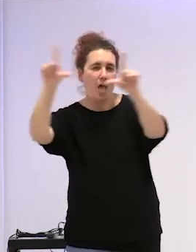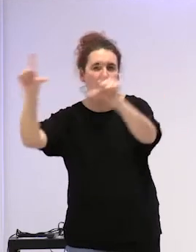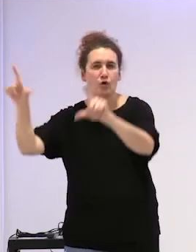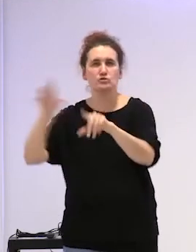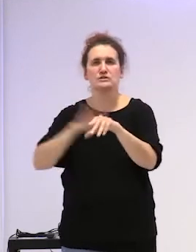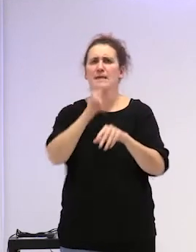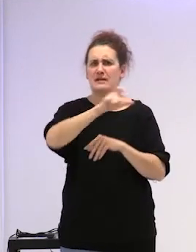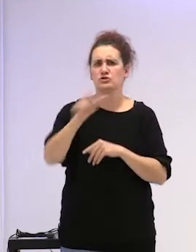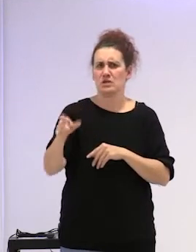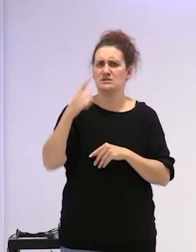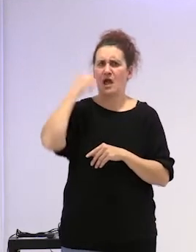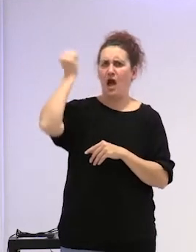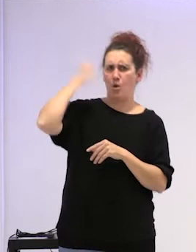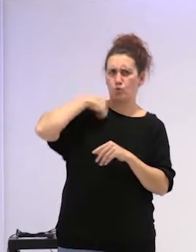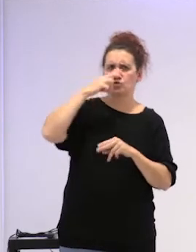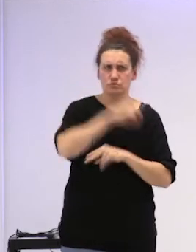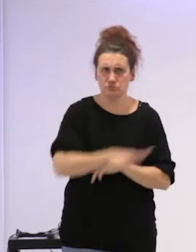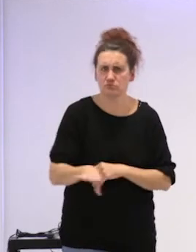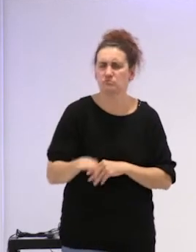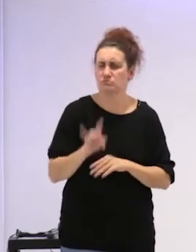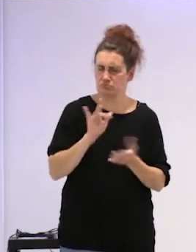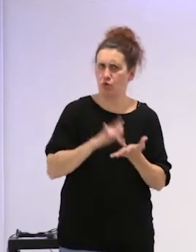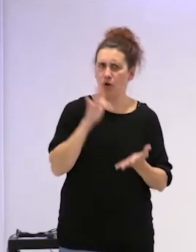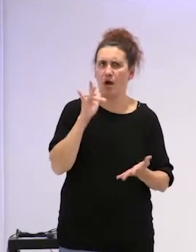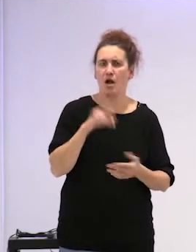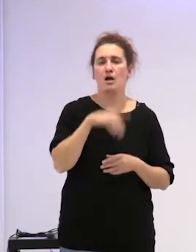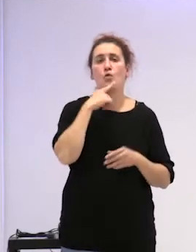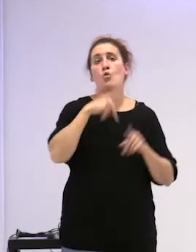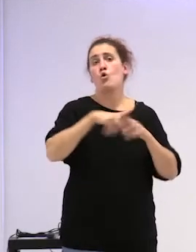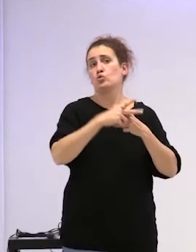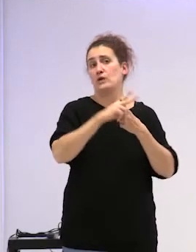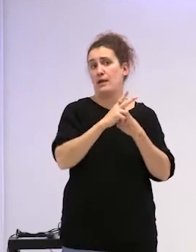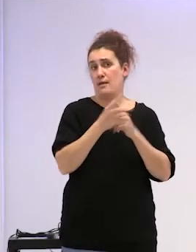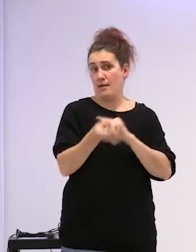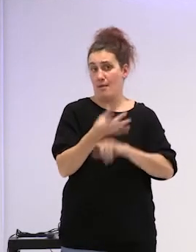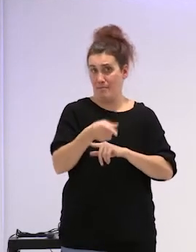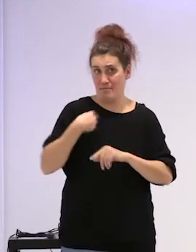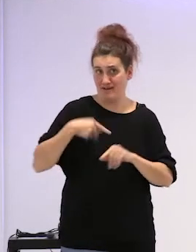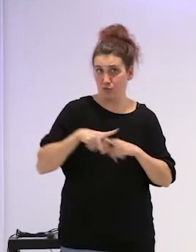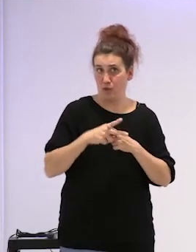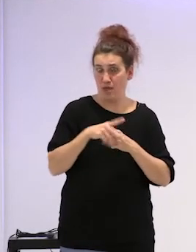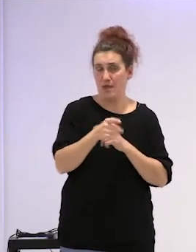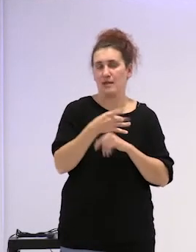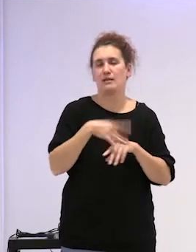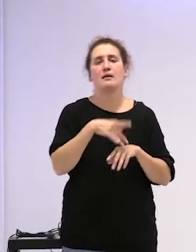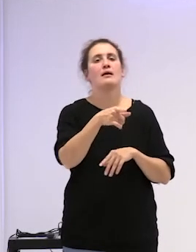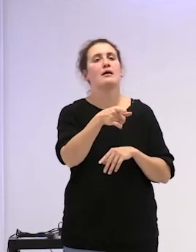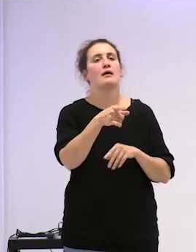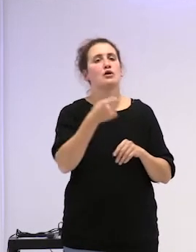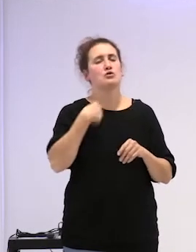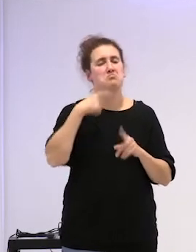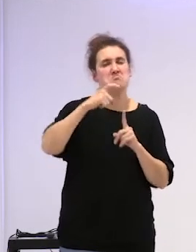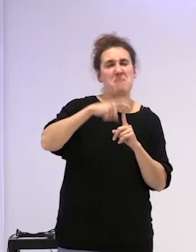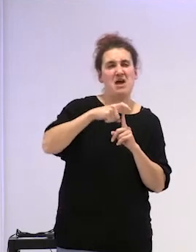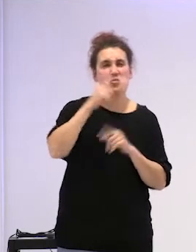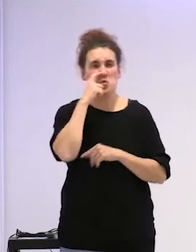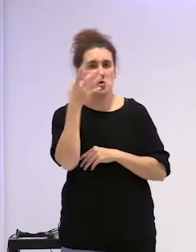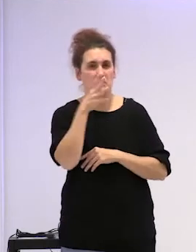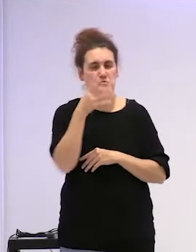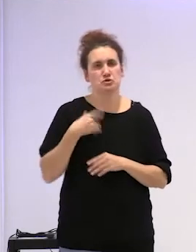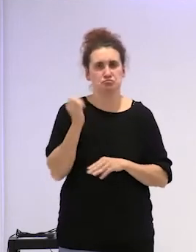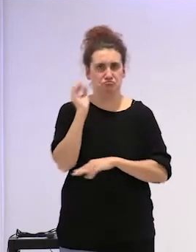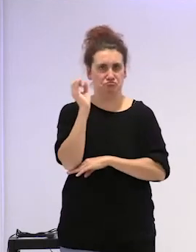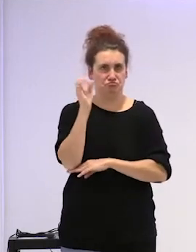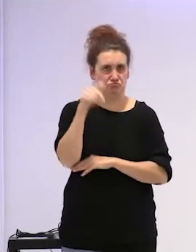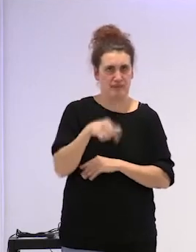que han padecido abusos sexuales en la infancia a raíz de un taller que se dio en mayo que di en mayo junio de